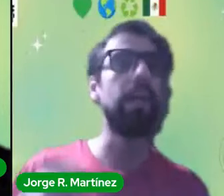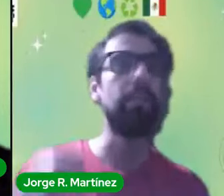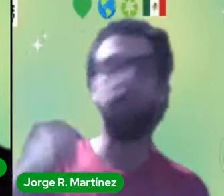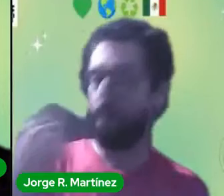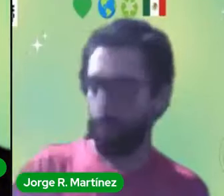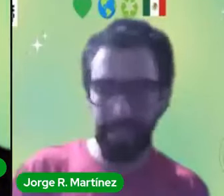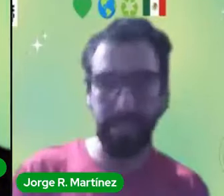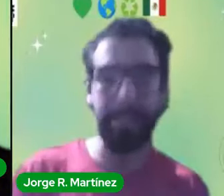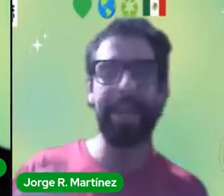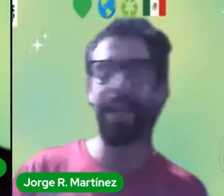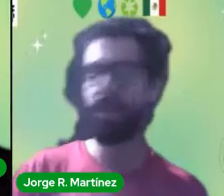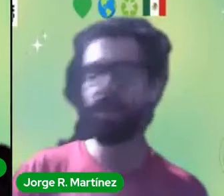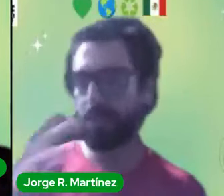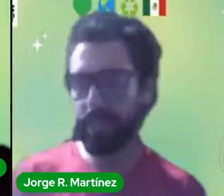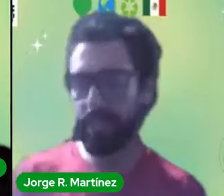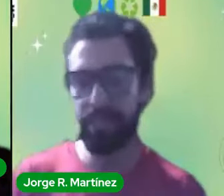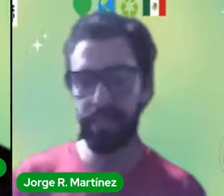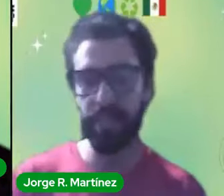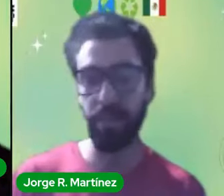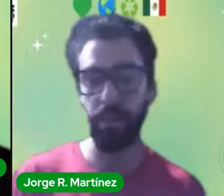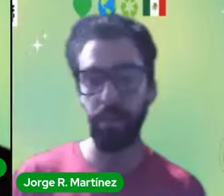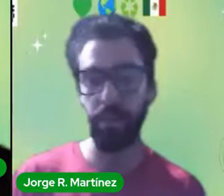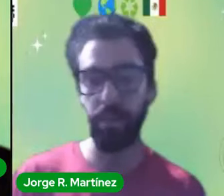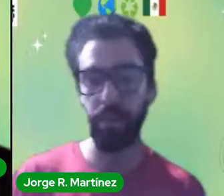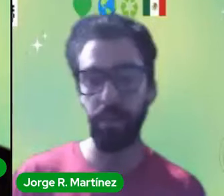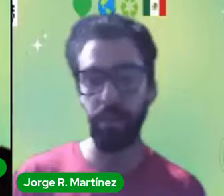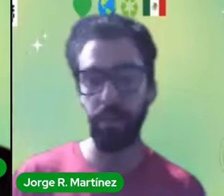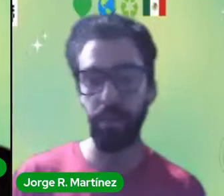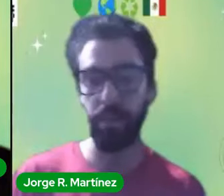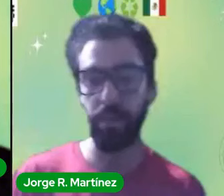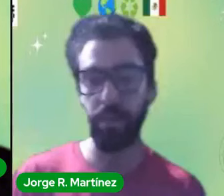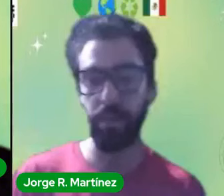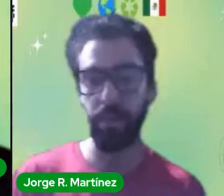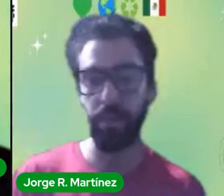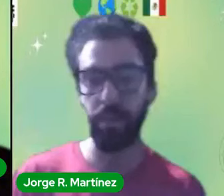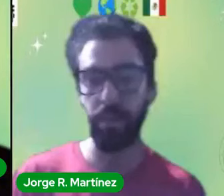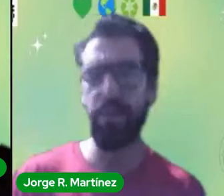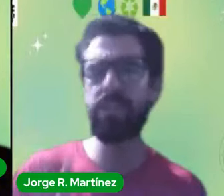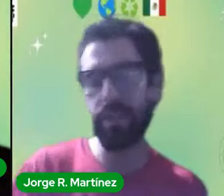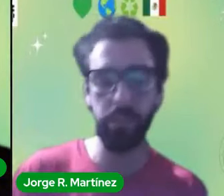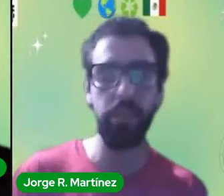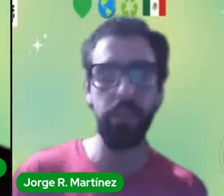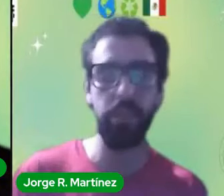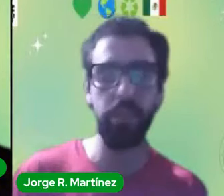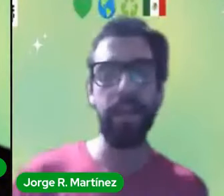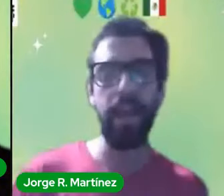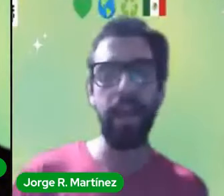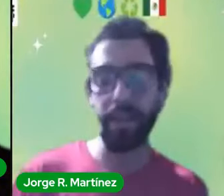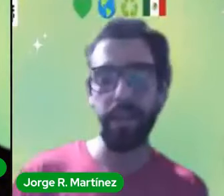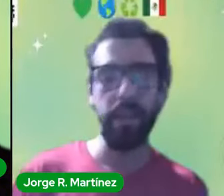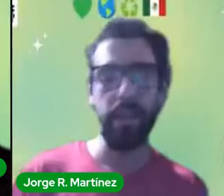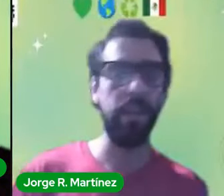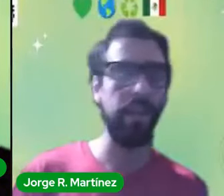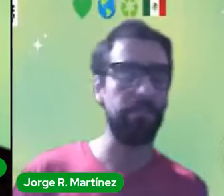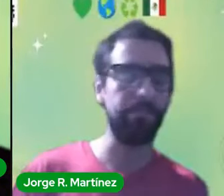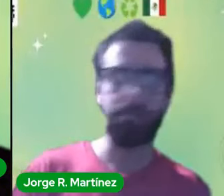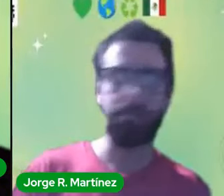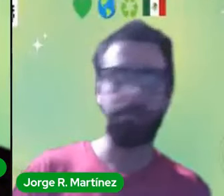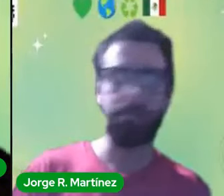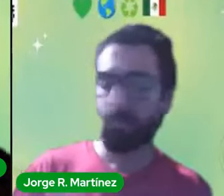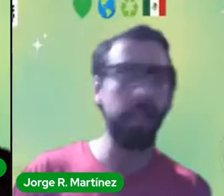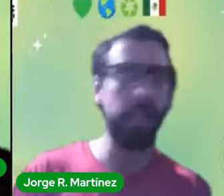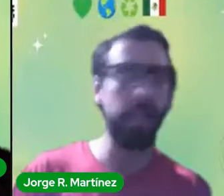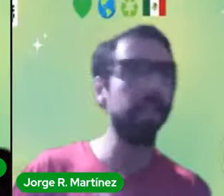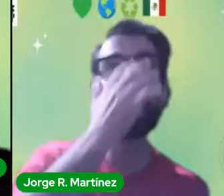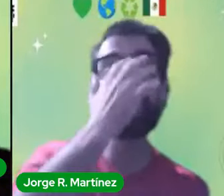de construcción alerta temprana que se va a hacer a nivel local entonces creo que eso insisto faltó mucho